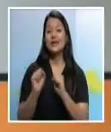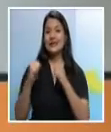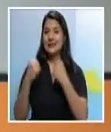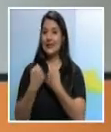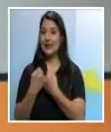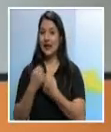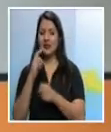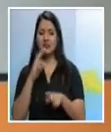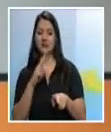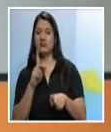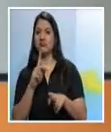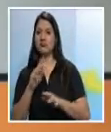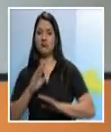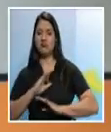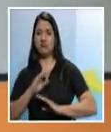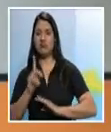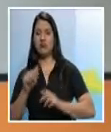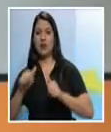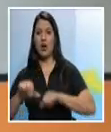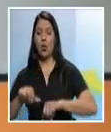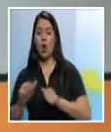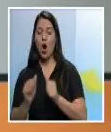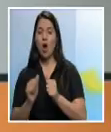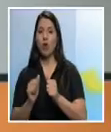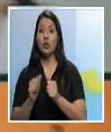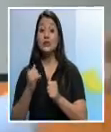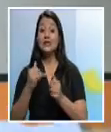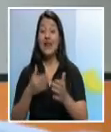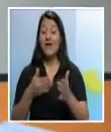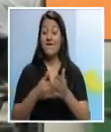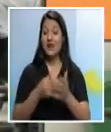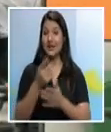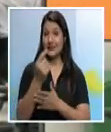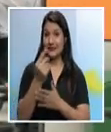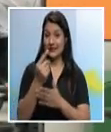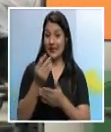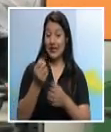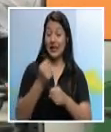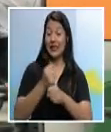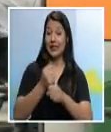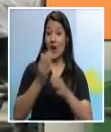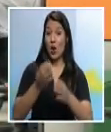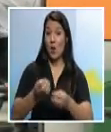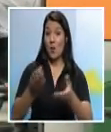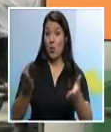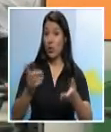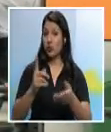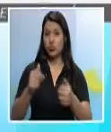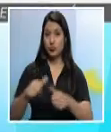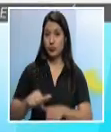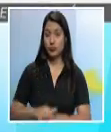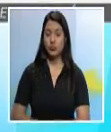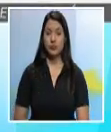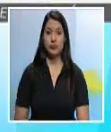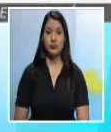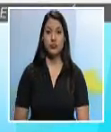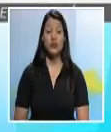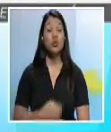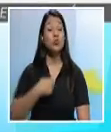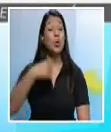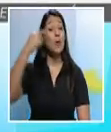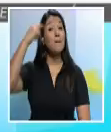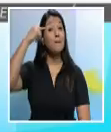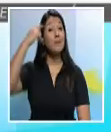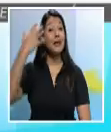no hubieran con agrado ningún acuerdo para tocar los pluses del sector público y reiteran su oposición frontal. Eso que está